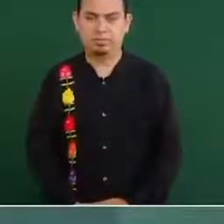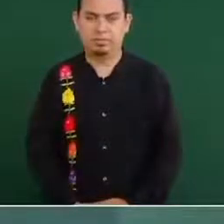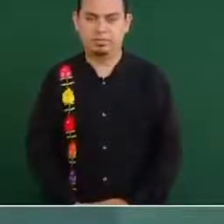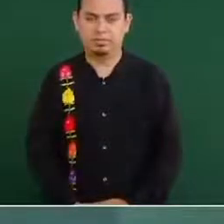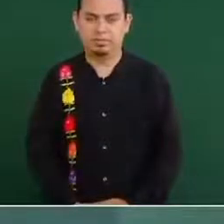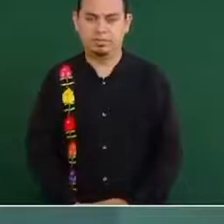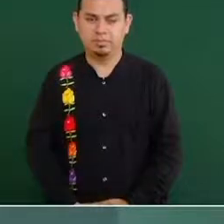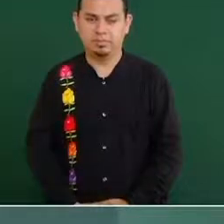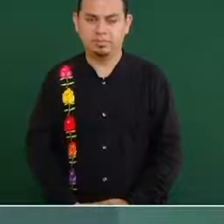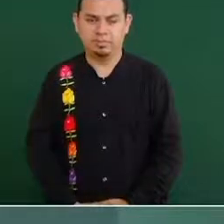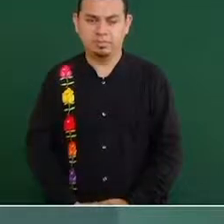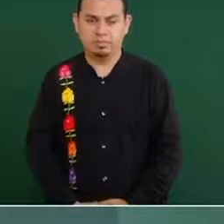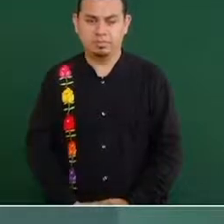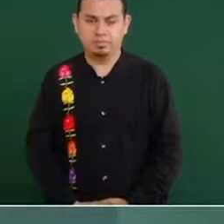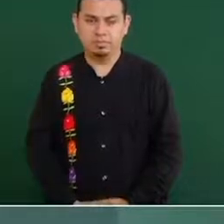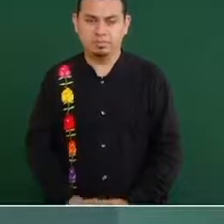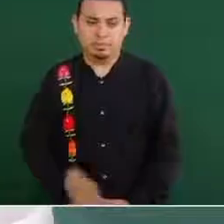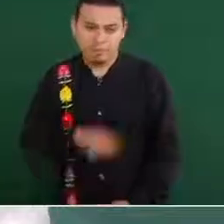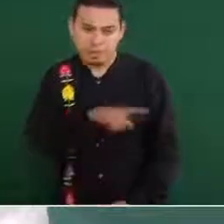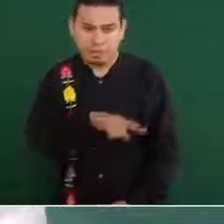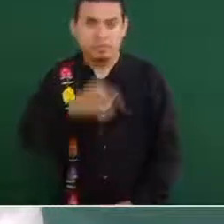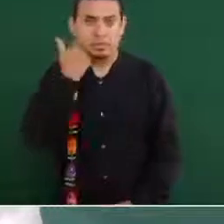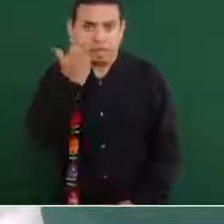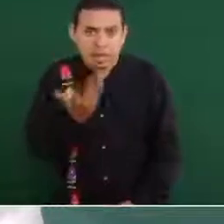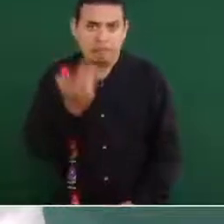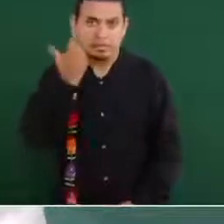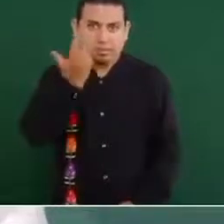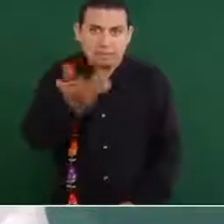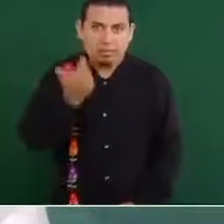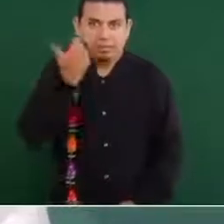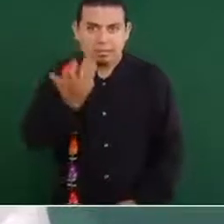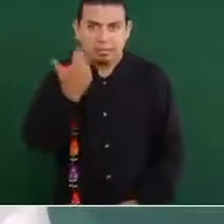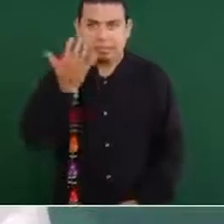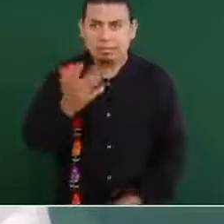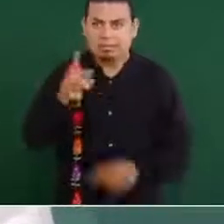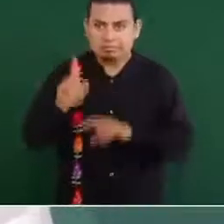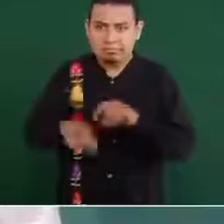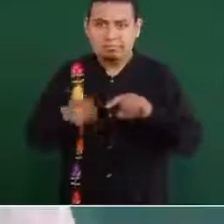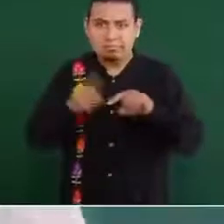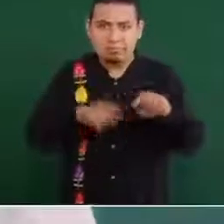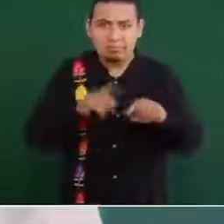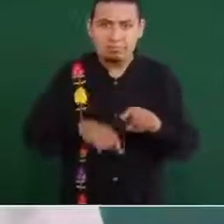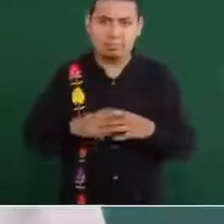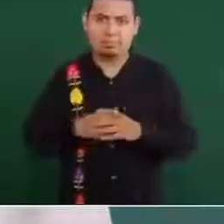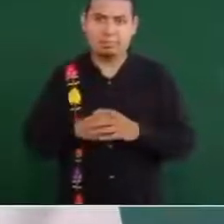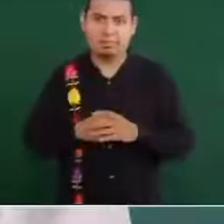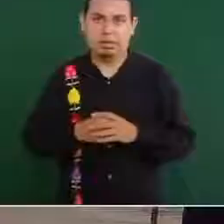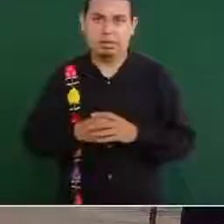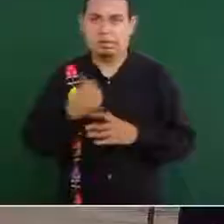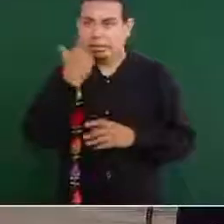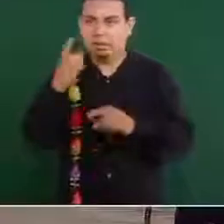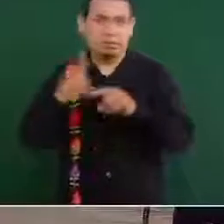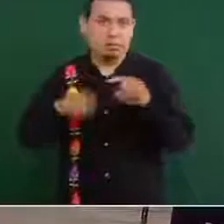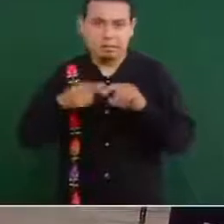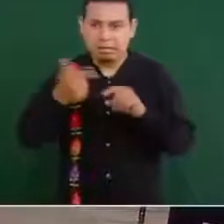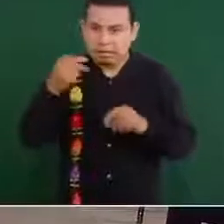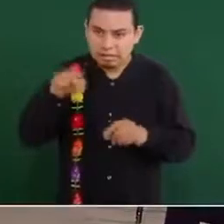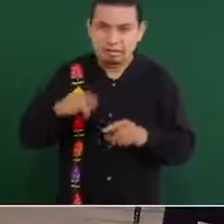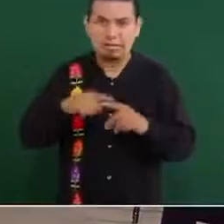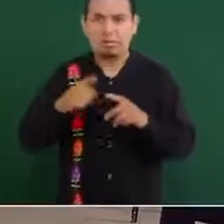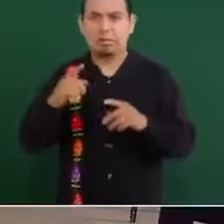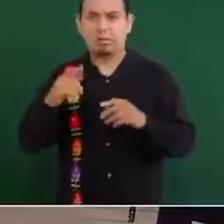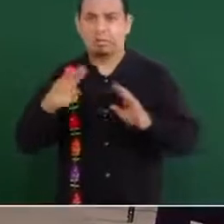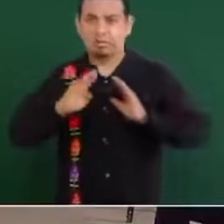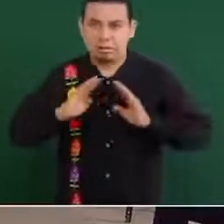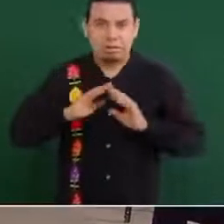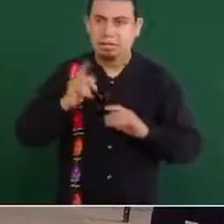Eso es lo que buscan, que regrese a